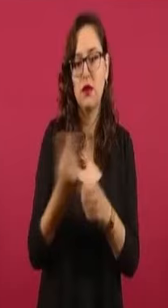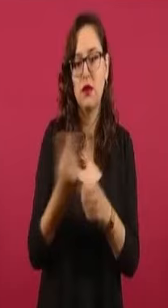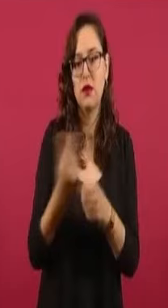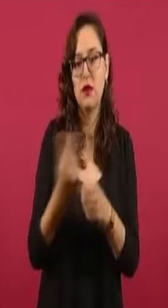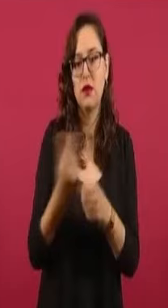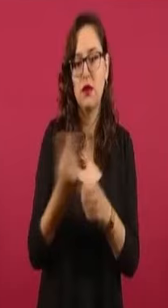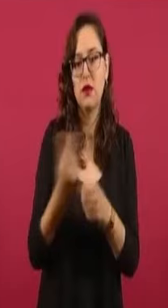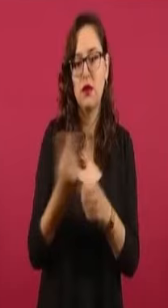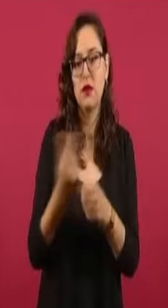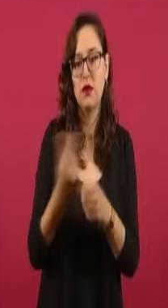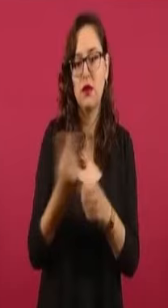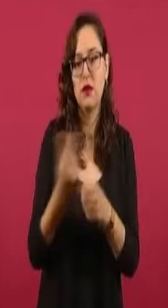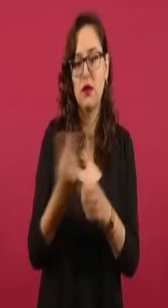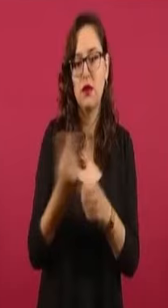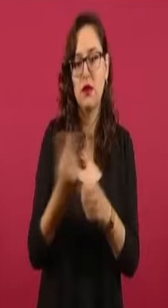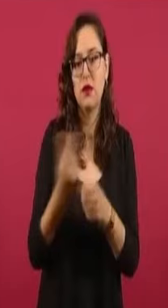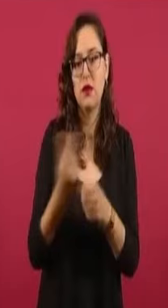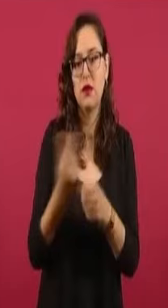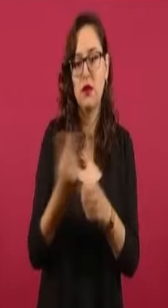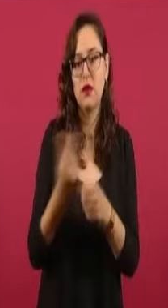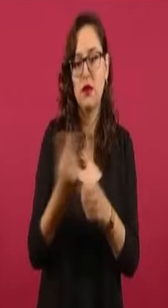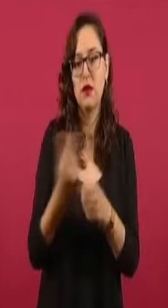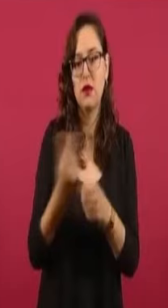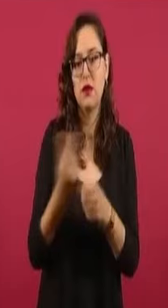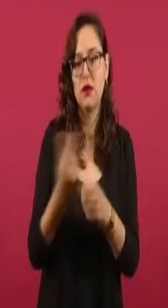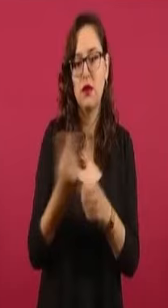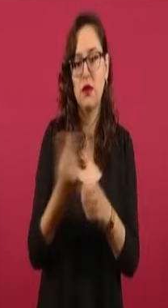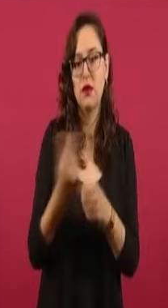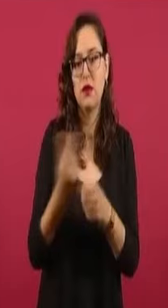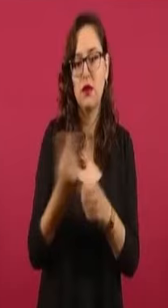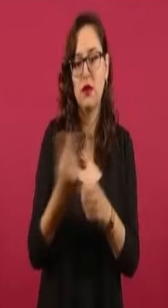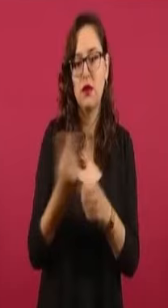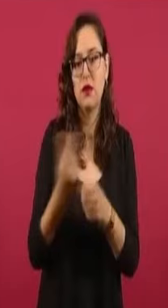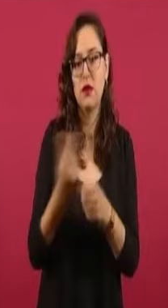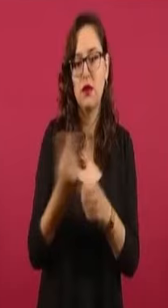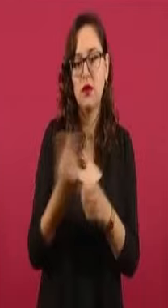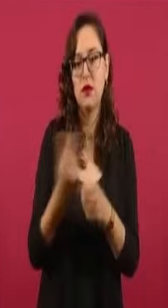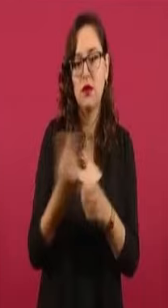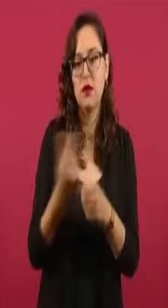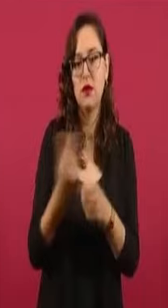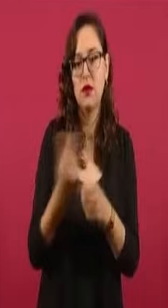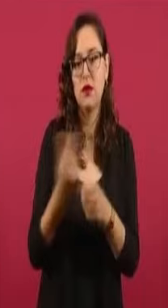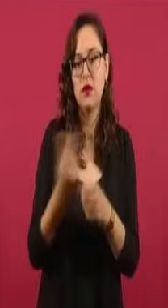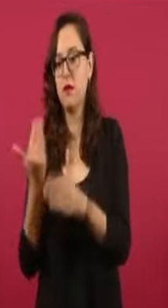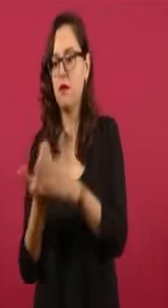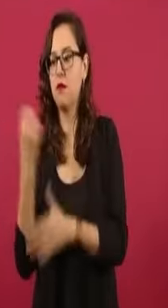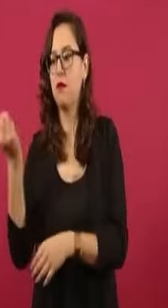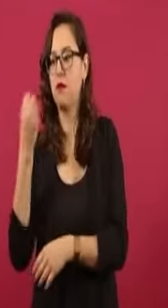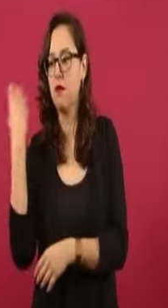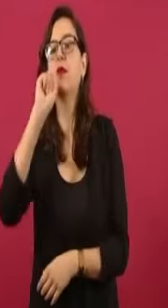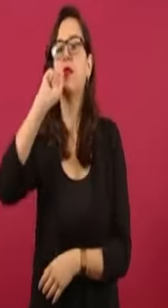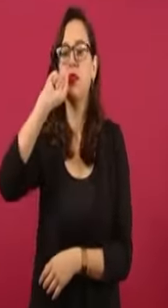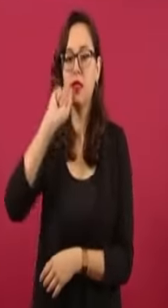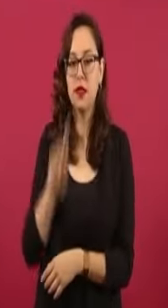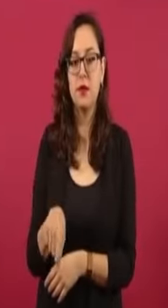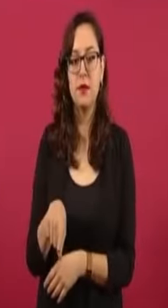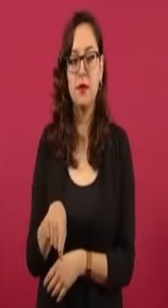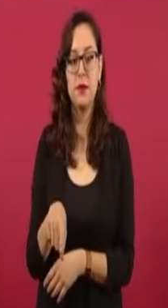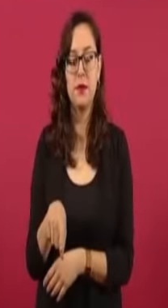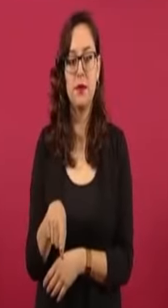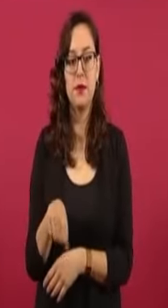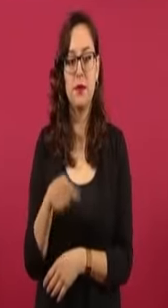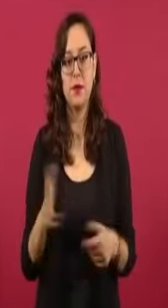¿Qué onda, chimacos? Vamos a ver la tarugada que dijo López este 15 de agosto de 2022 en su mañanera. Porque si les